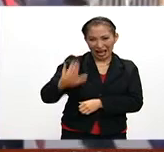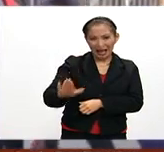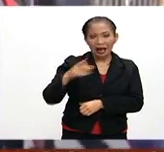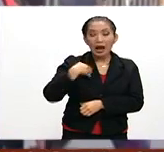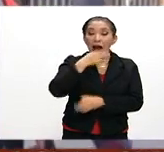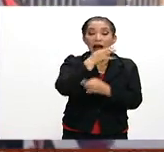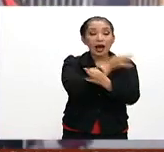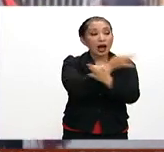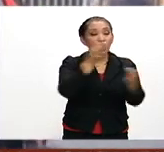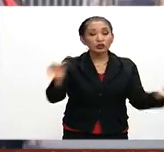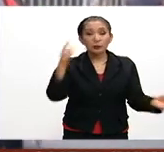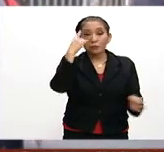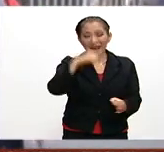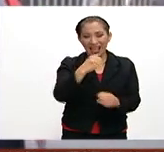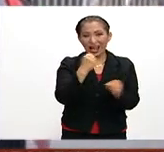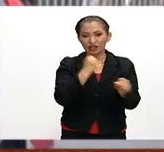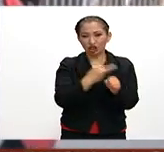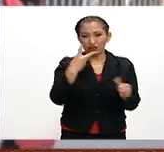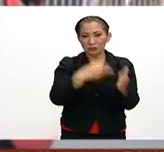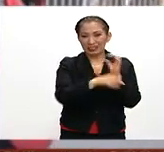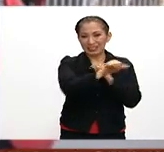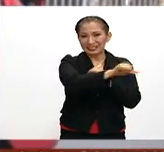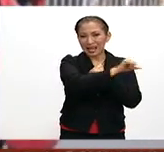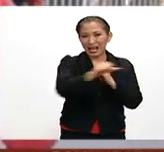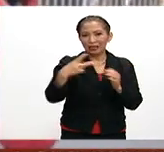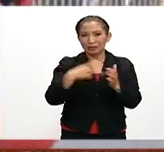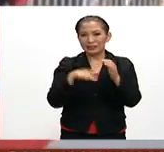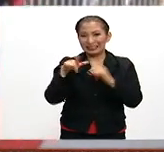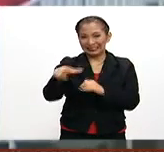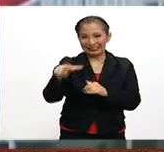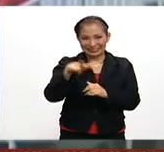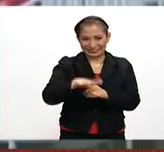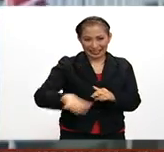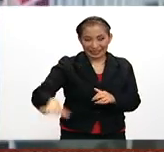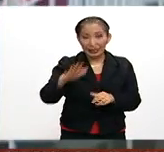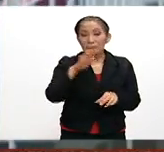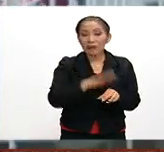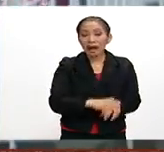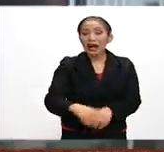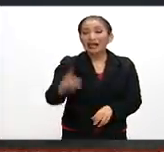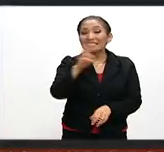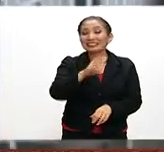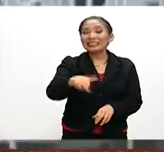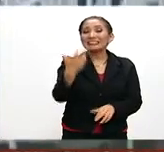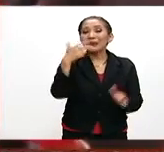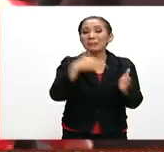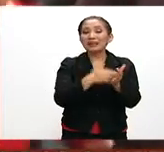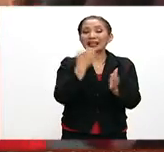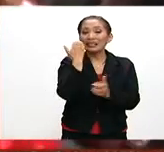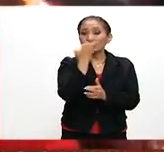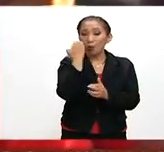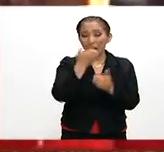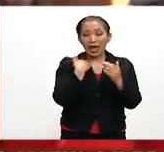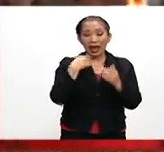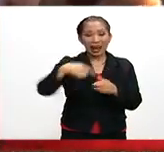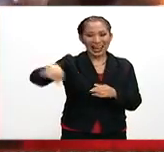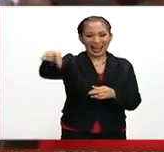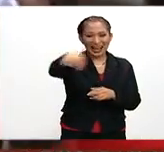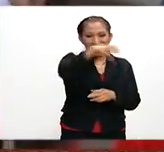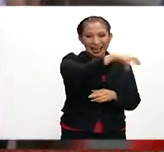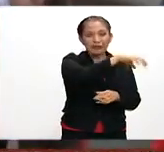anunció que para el ciclo escolar 2016-2017, más de 13.000 planteles educativos